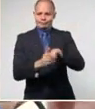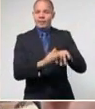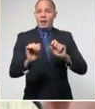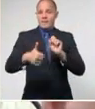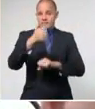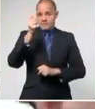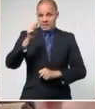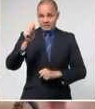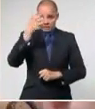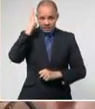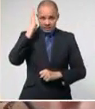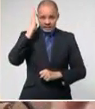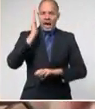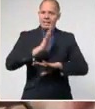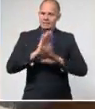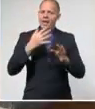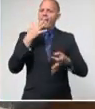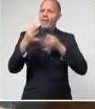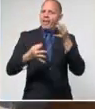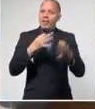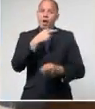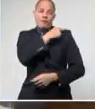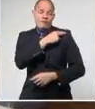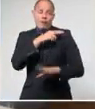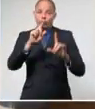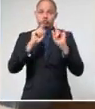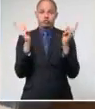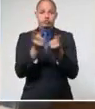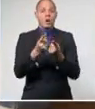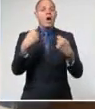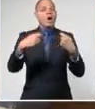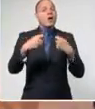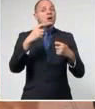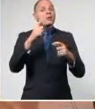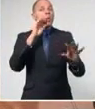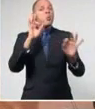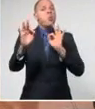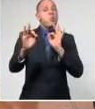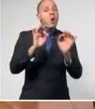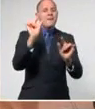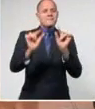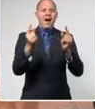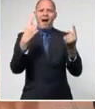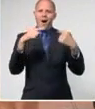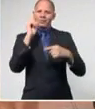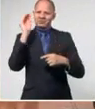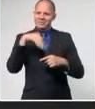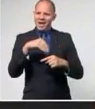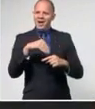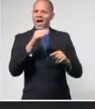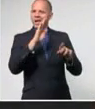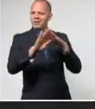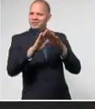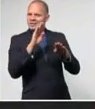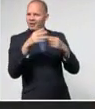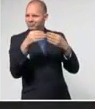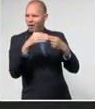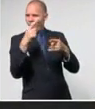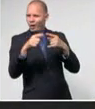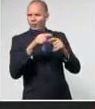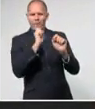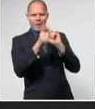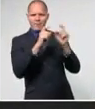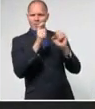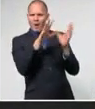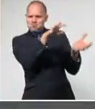autoridades capitalinas a arreciar el enfrentamiento a personas inescrupulosas que acaparan productos en tiendas y centros comerciales